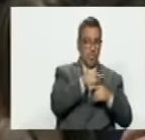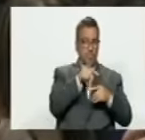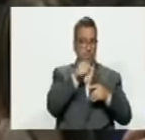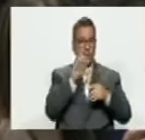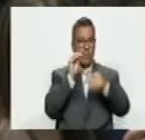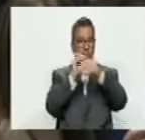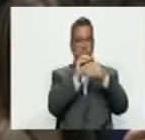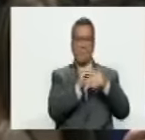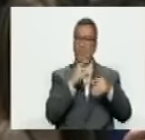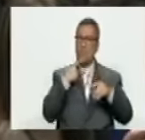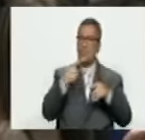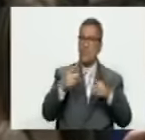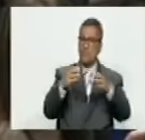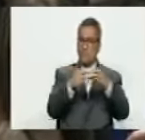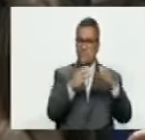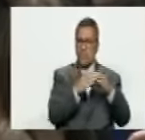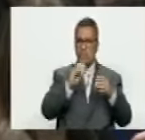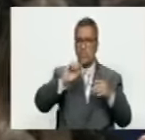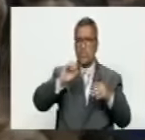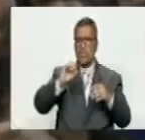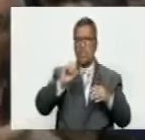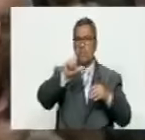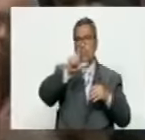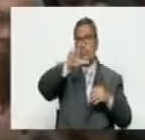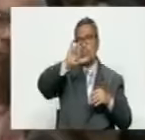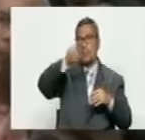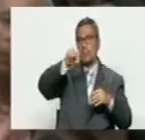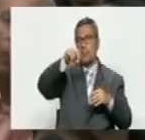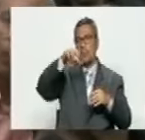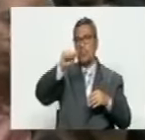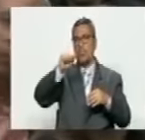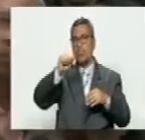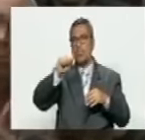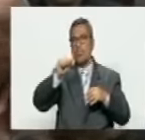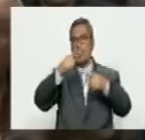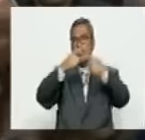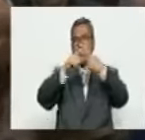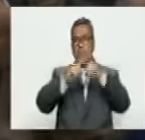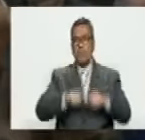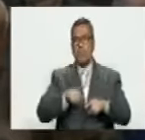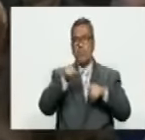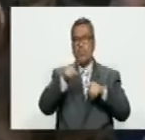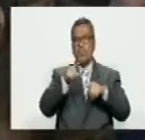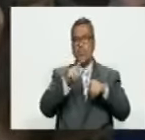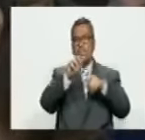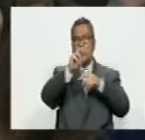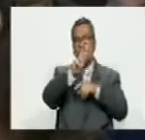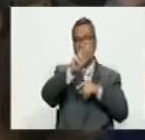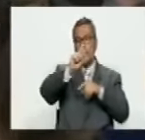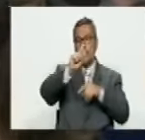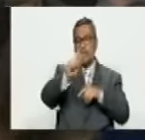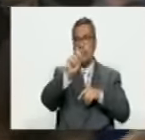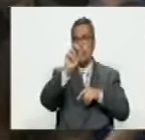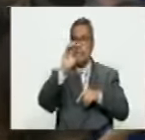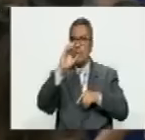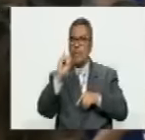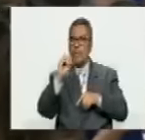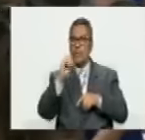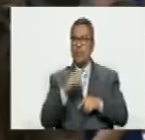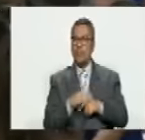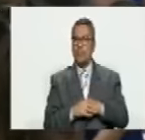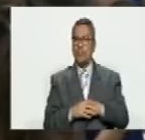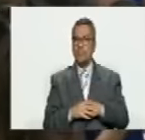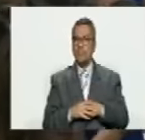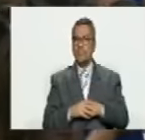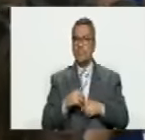ese como que grupo de lima, no de lima, no, número 2.0, que